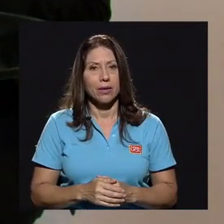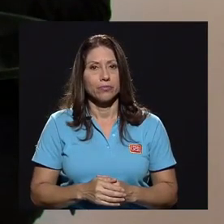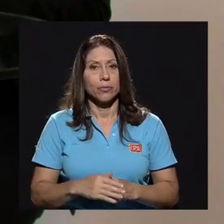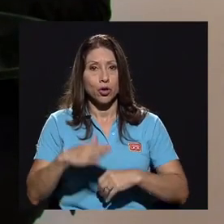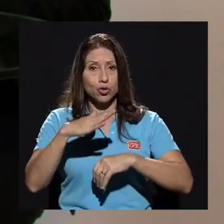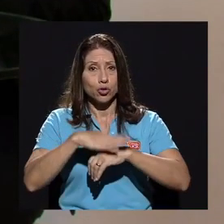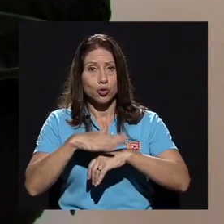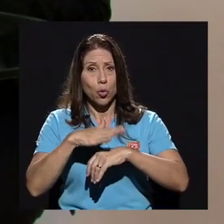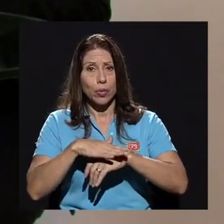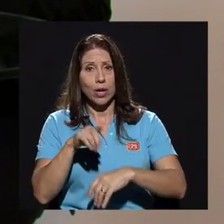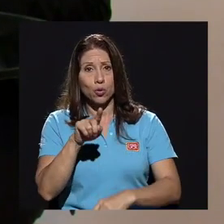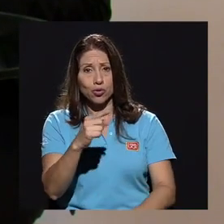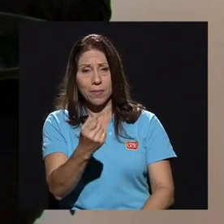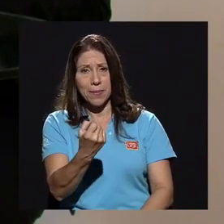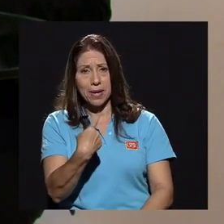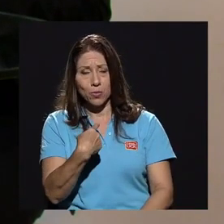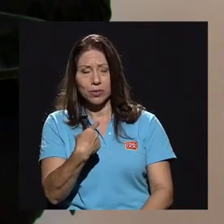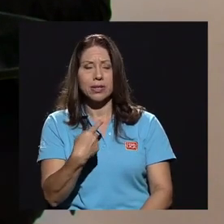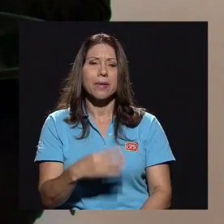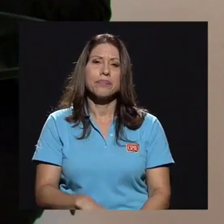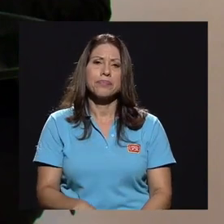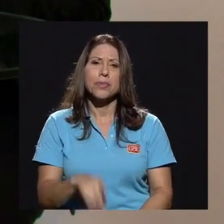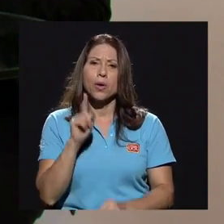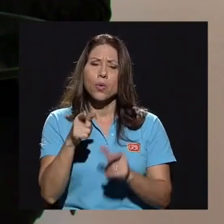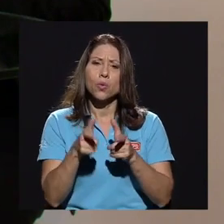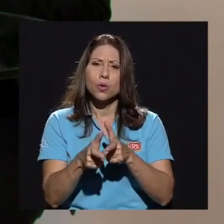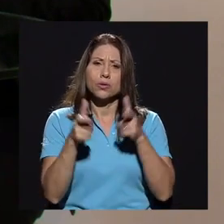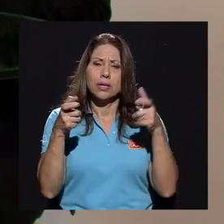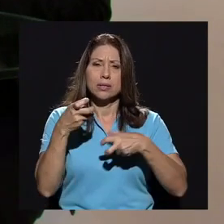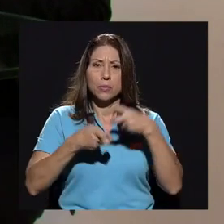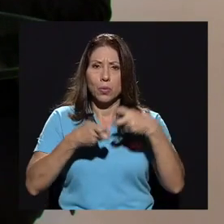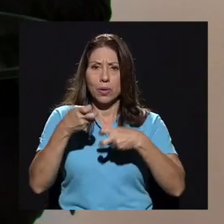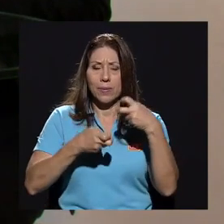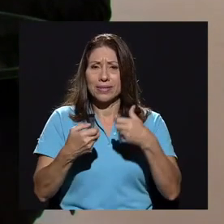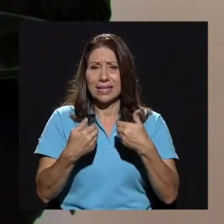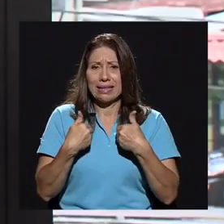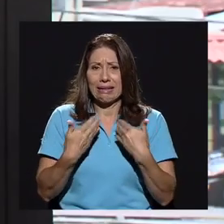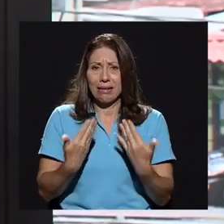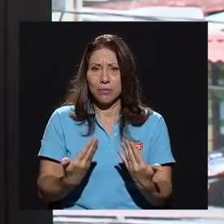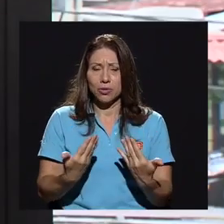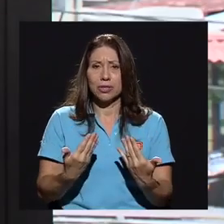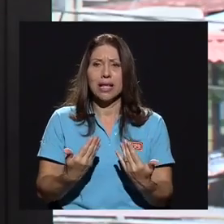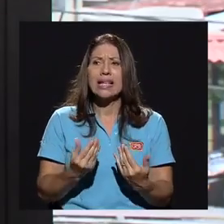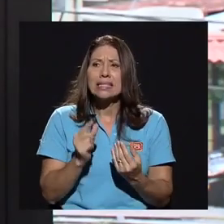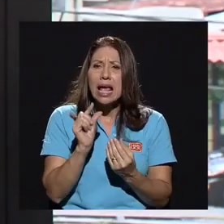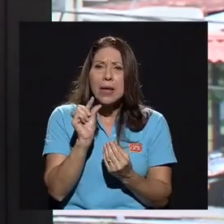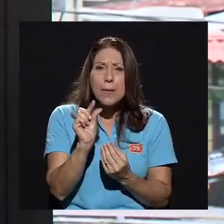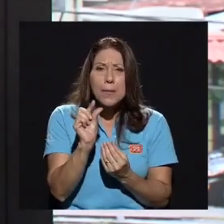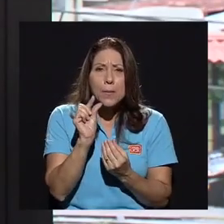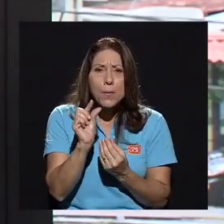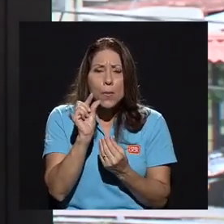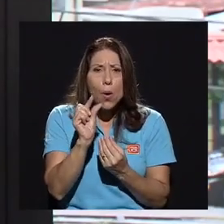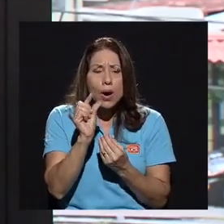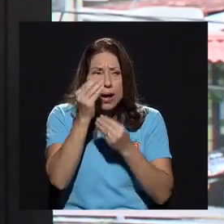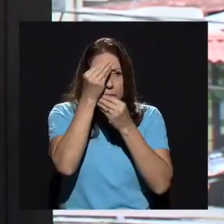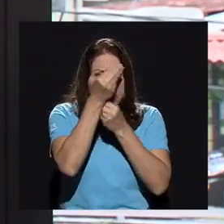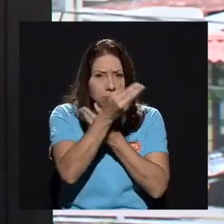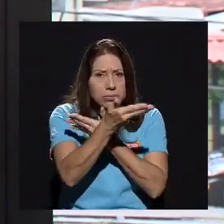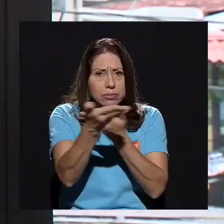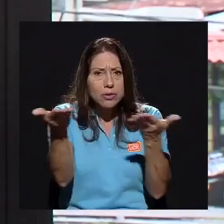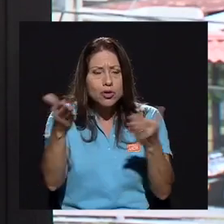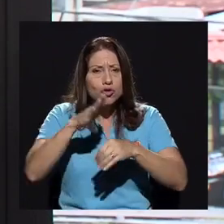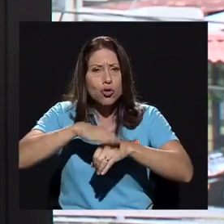Sobre lo que usted me pregunta, uno de los grandes problemas que nosotros hemos tenido es que ha habido muy poca socialización sobre el